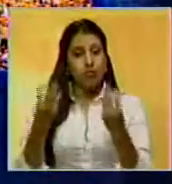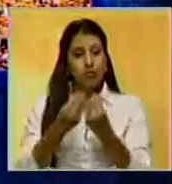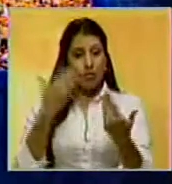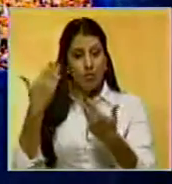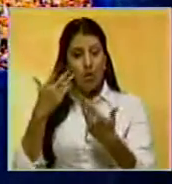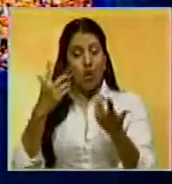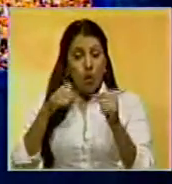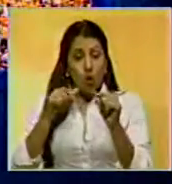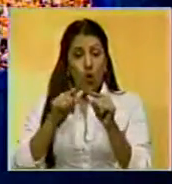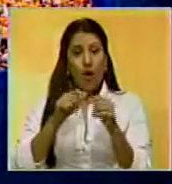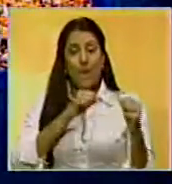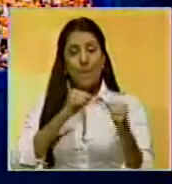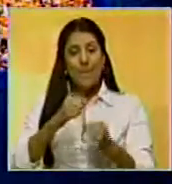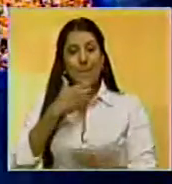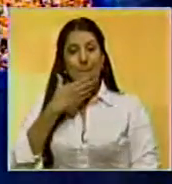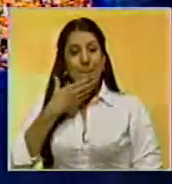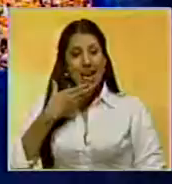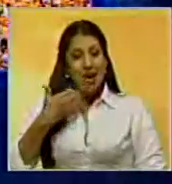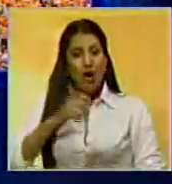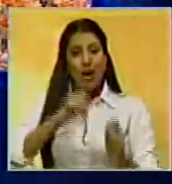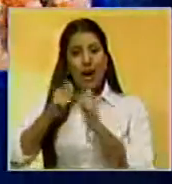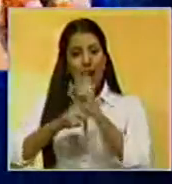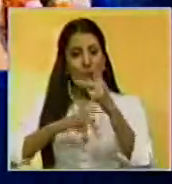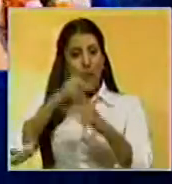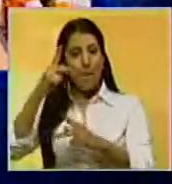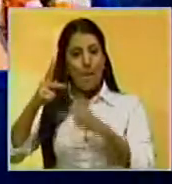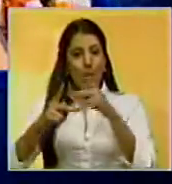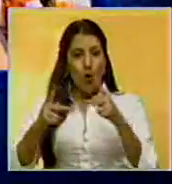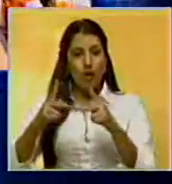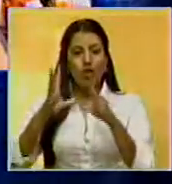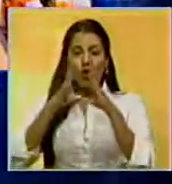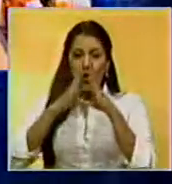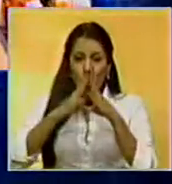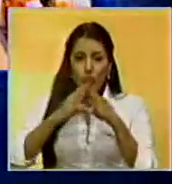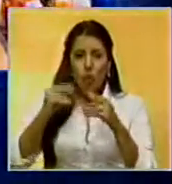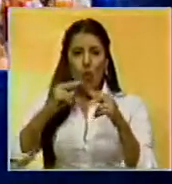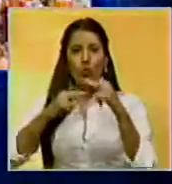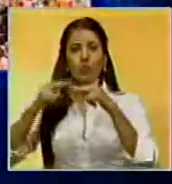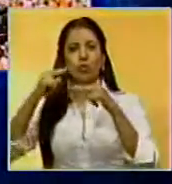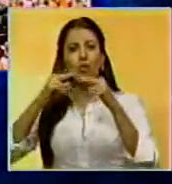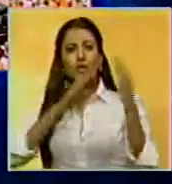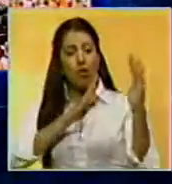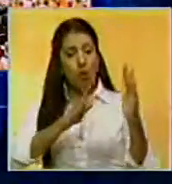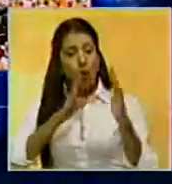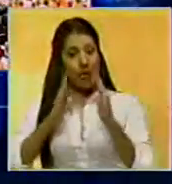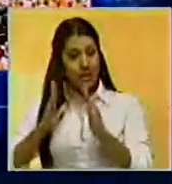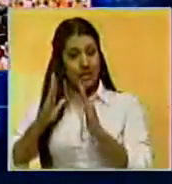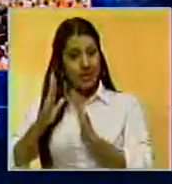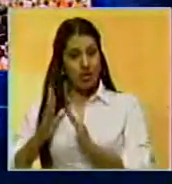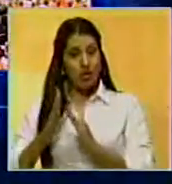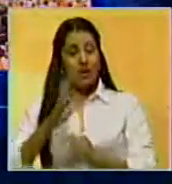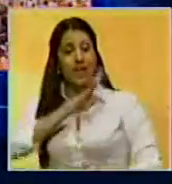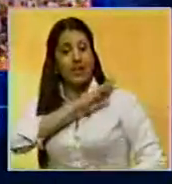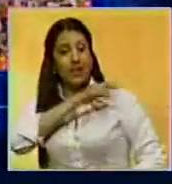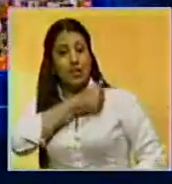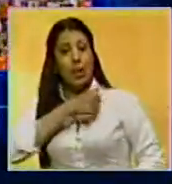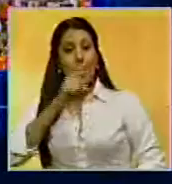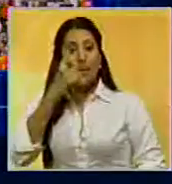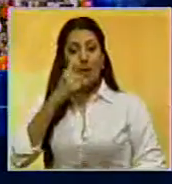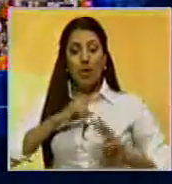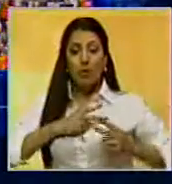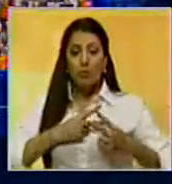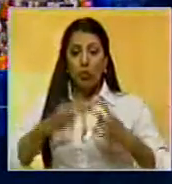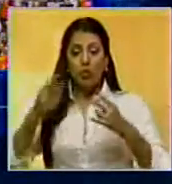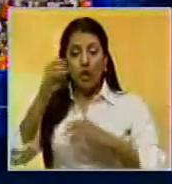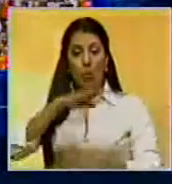encuentro busca consolidar el mensaje de cambio y progreso en todas las estructuras de la organización. El dirigente nacional de Voluntad